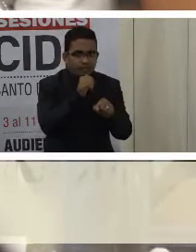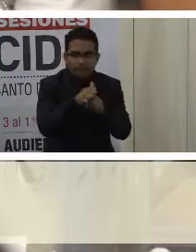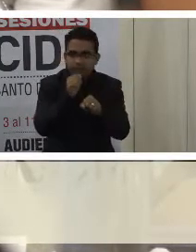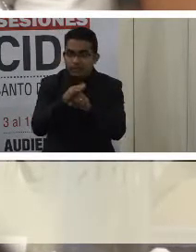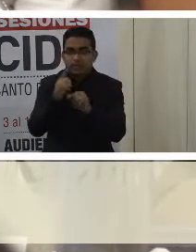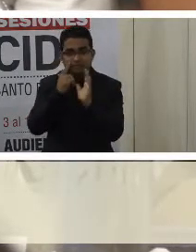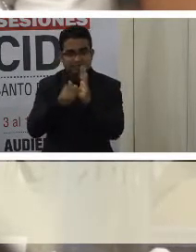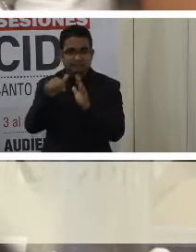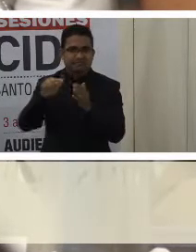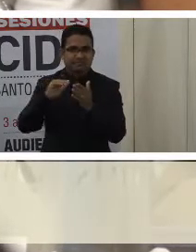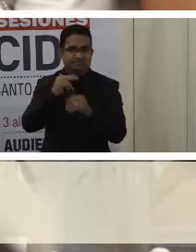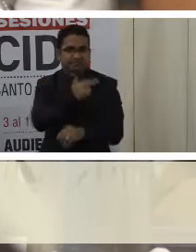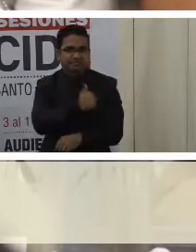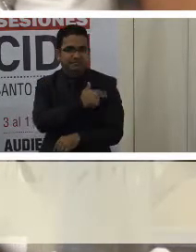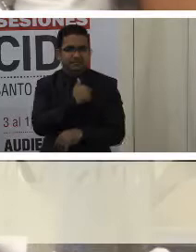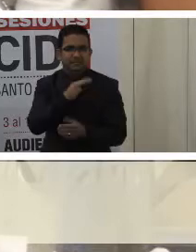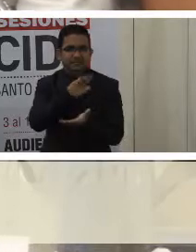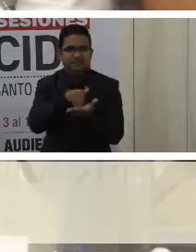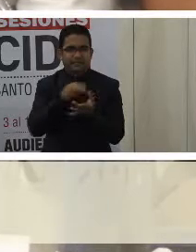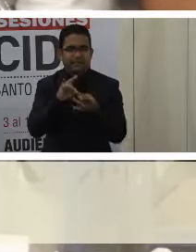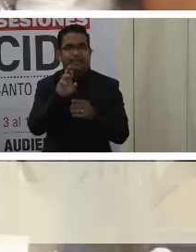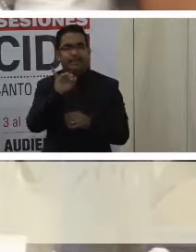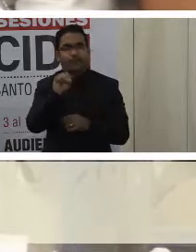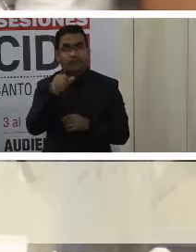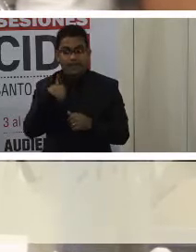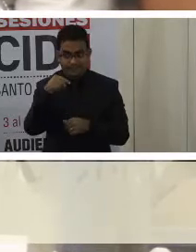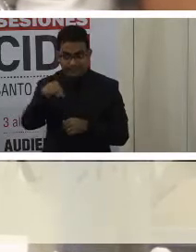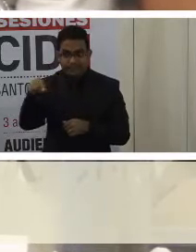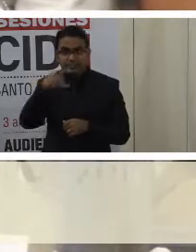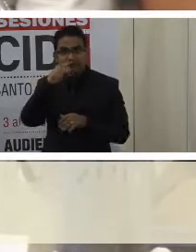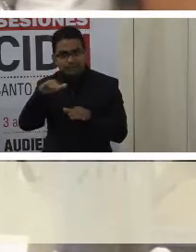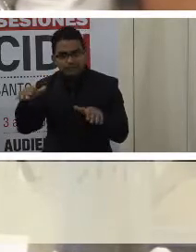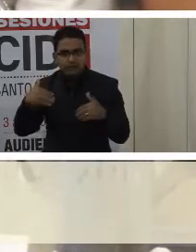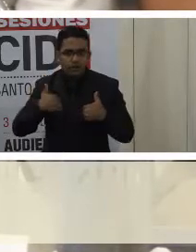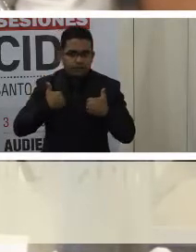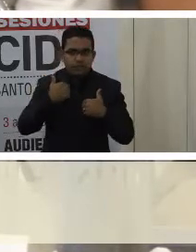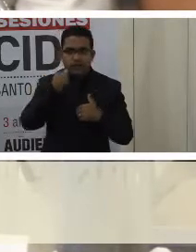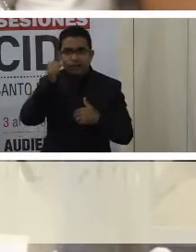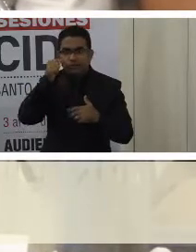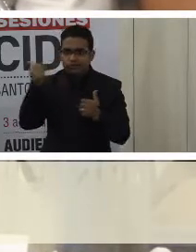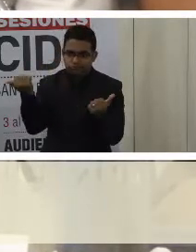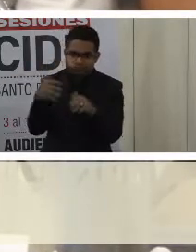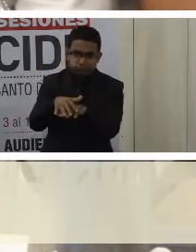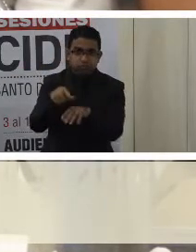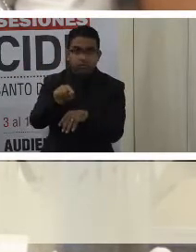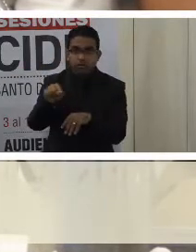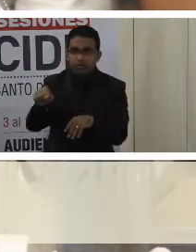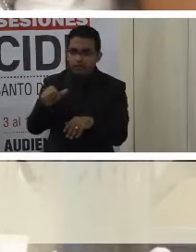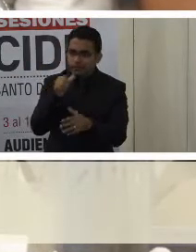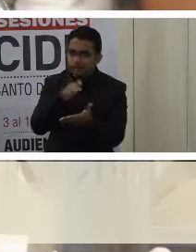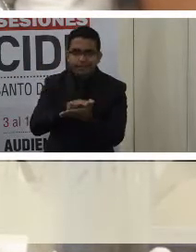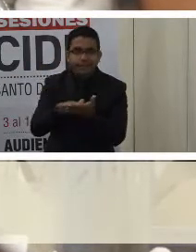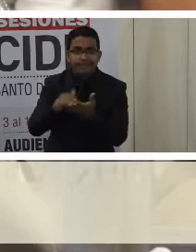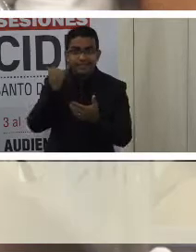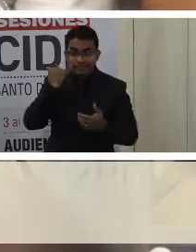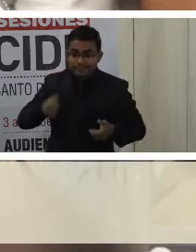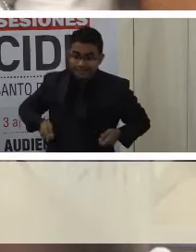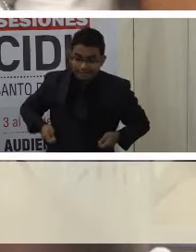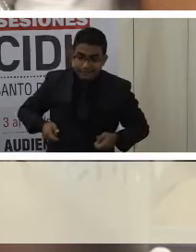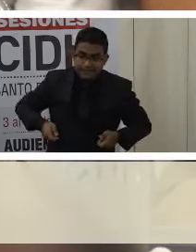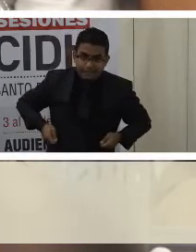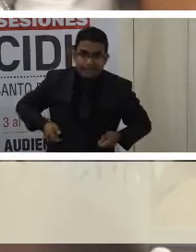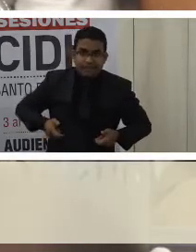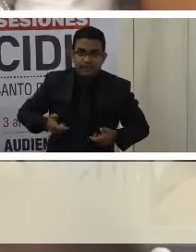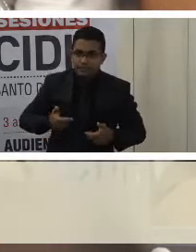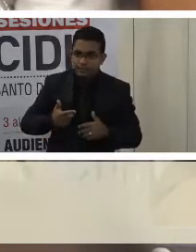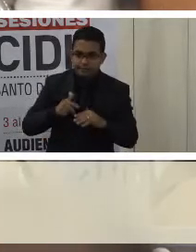de referencia nacional que atiende a niños, niñas y adolescentes de todo el país, no presenta condiciones para atender a los niños con discapacidad